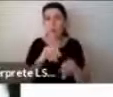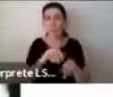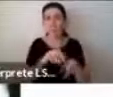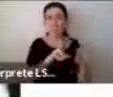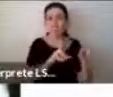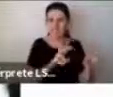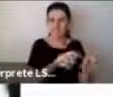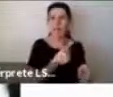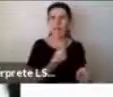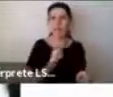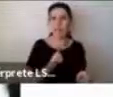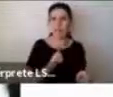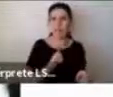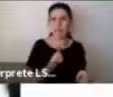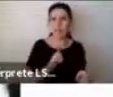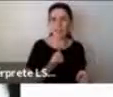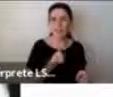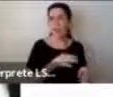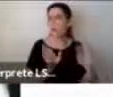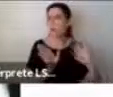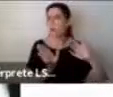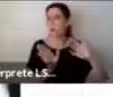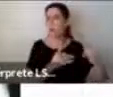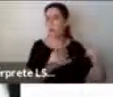conceptualización de que son niños.